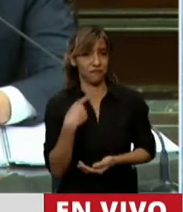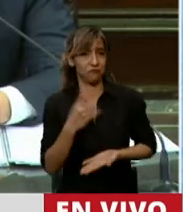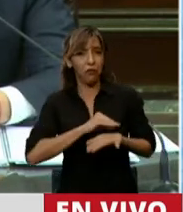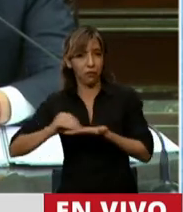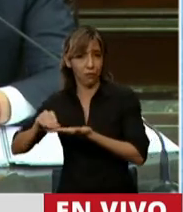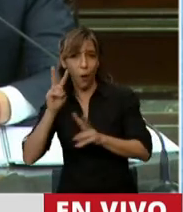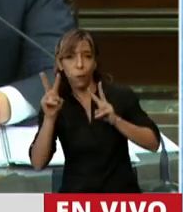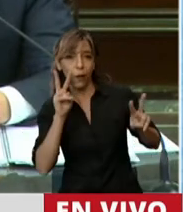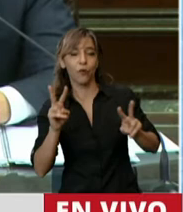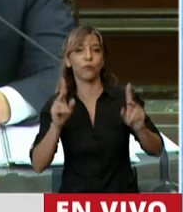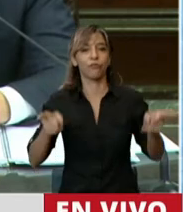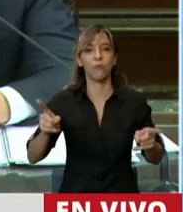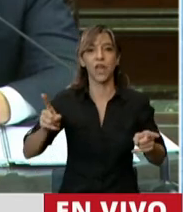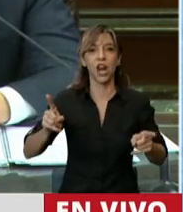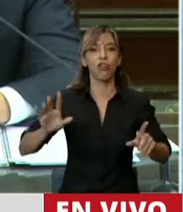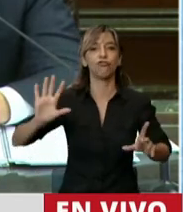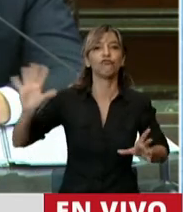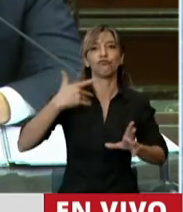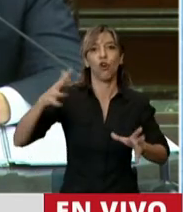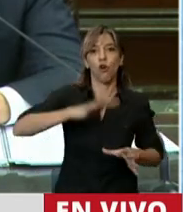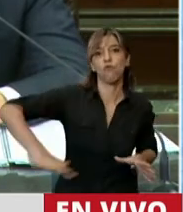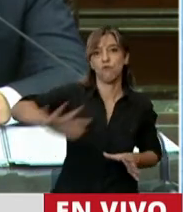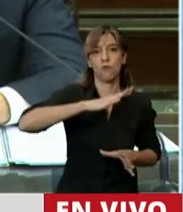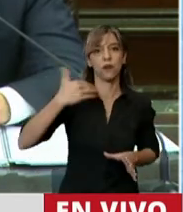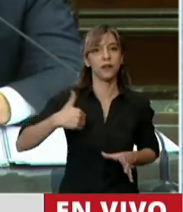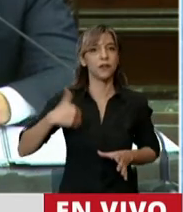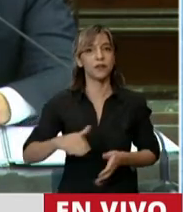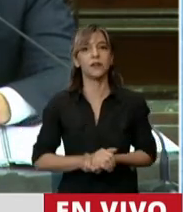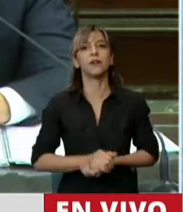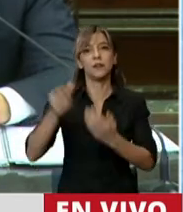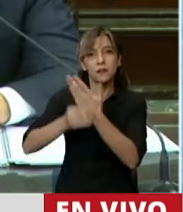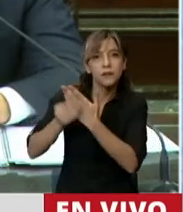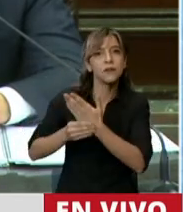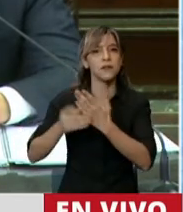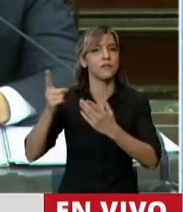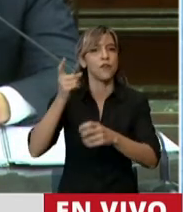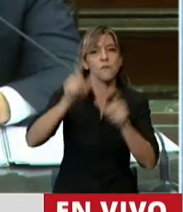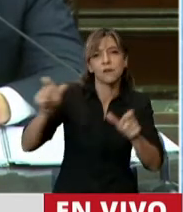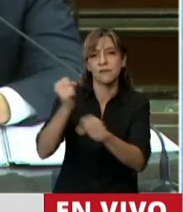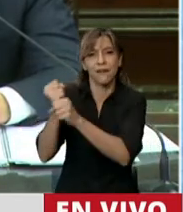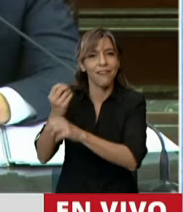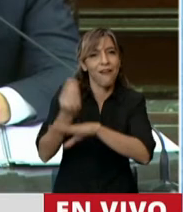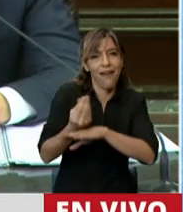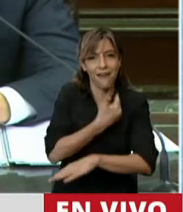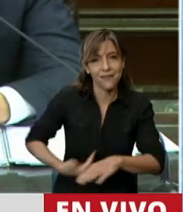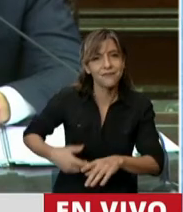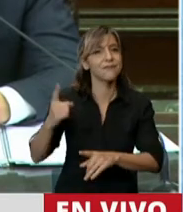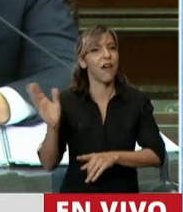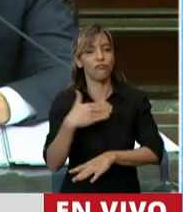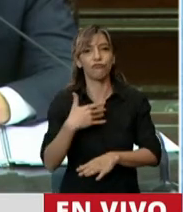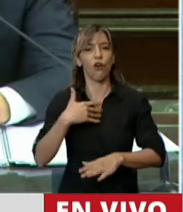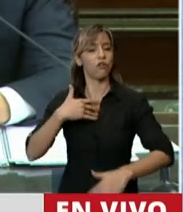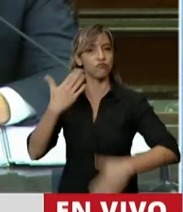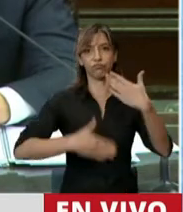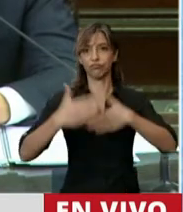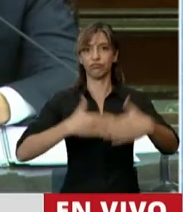sino todo el pueblo argentino, a nuestros ministros, a nuestros funcionarios, dar cuentas de la reacción rápida que